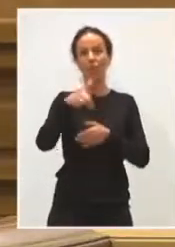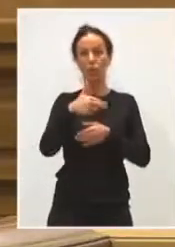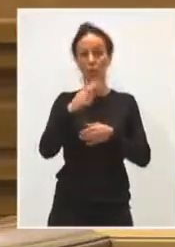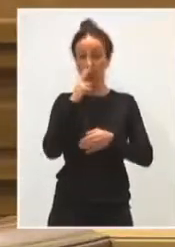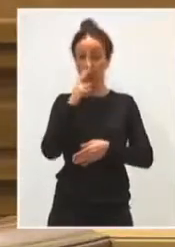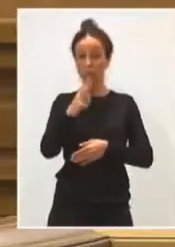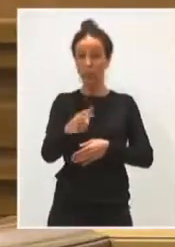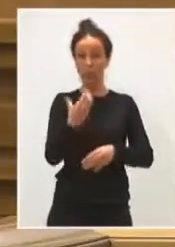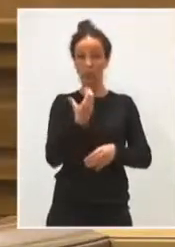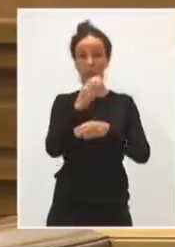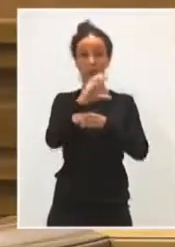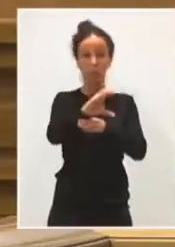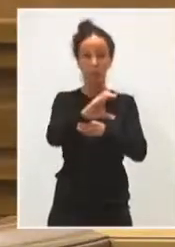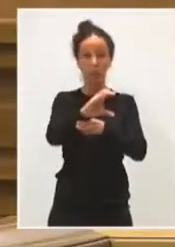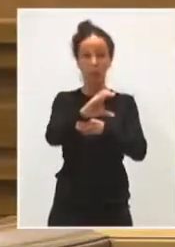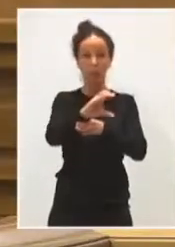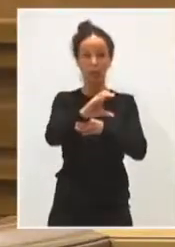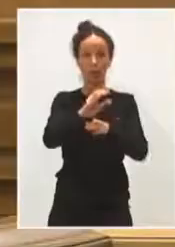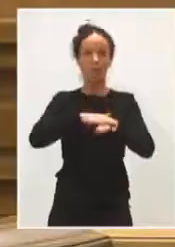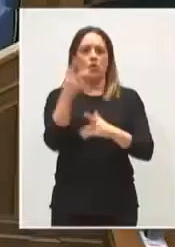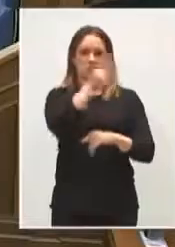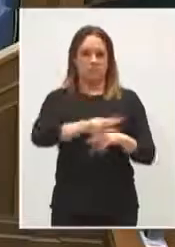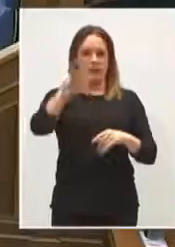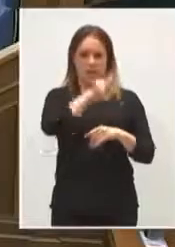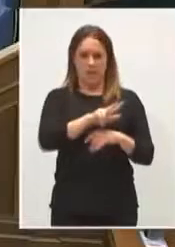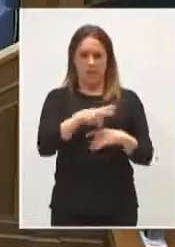años para el conjunto de ayudas a la vivienda.